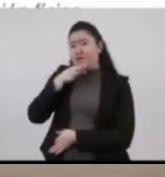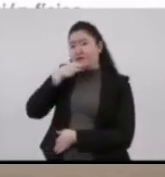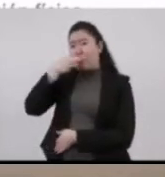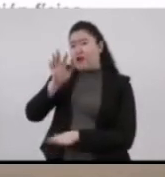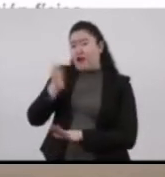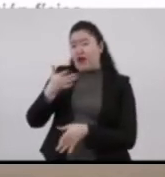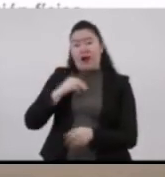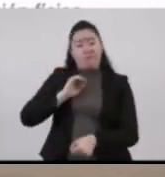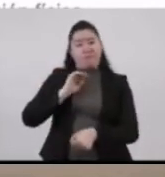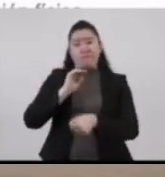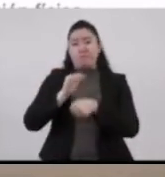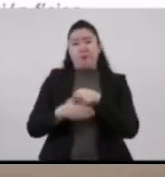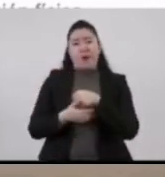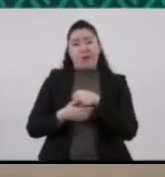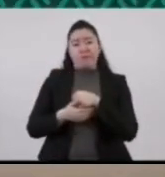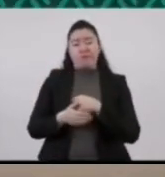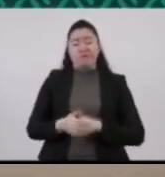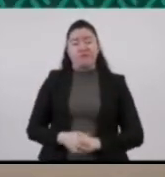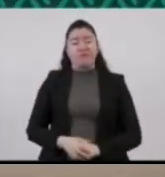está concluida.